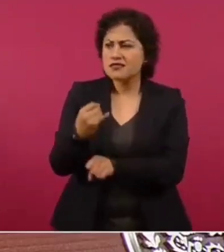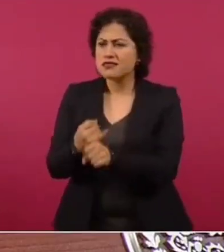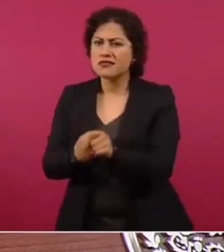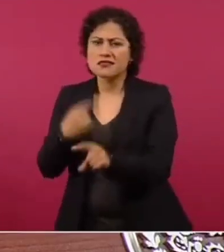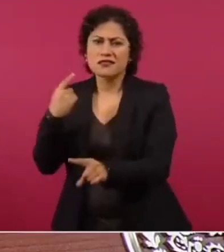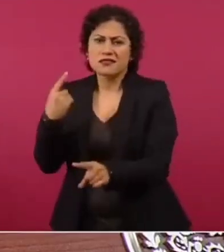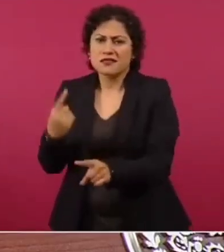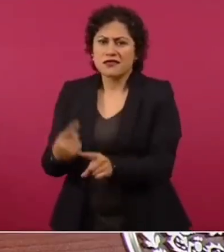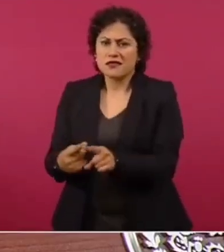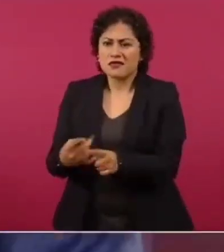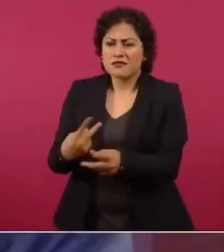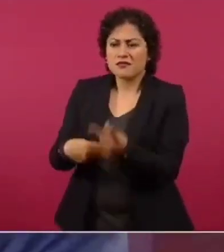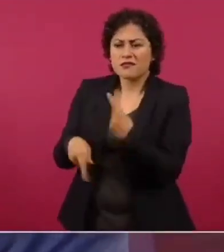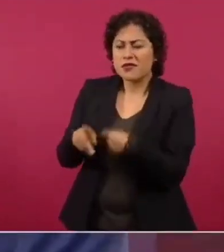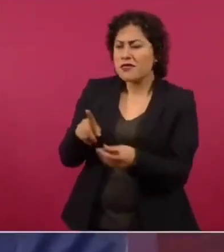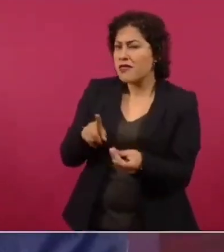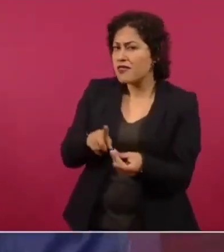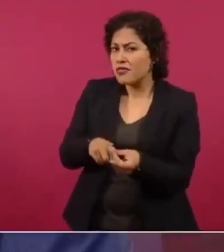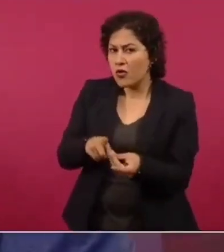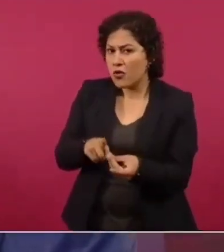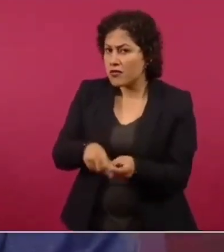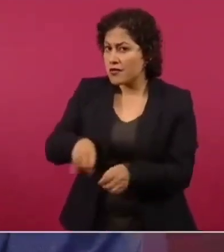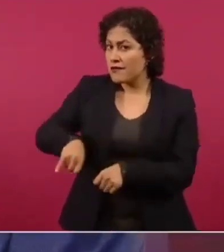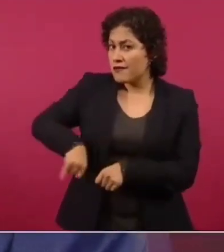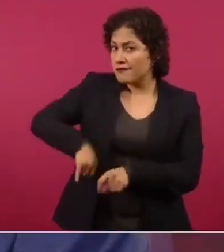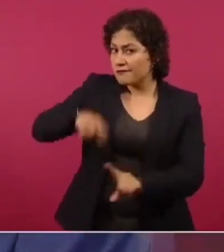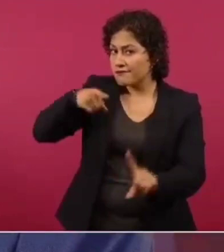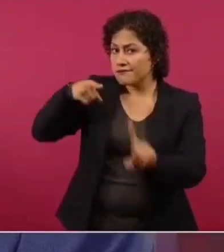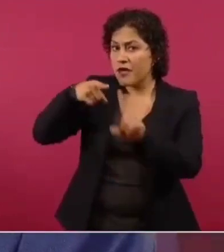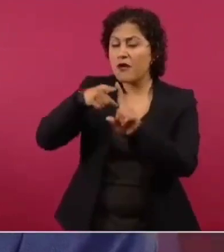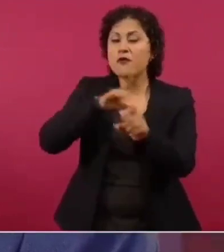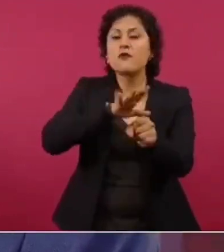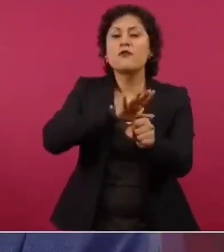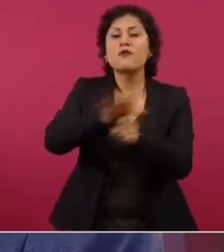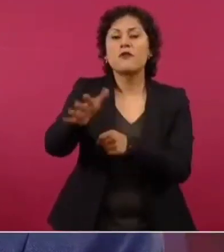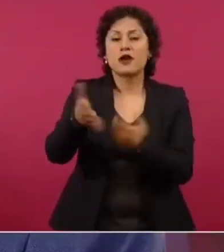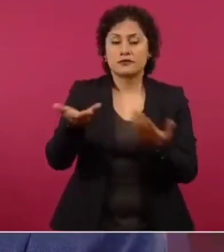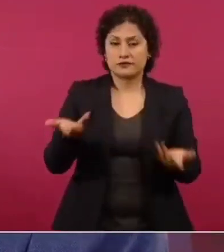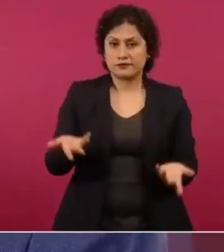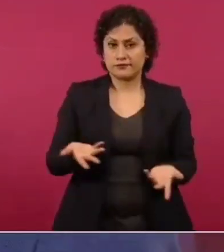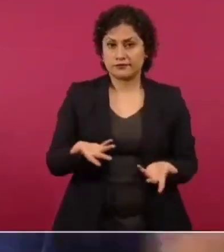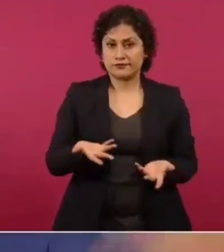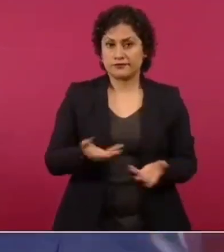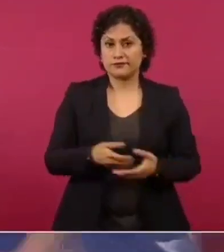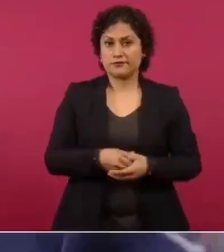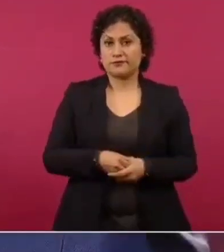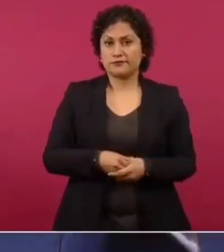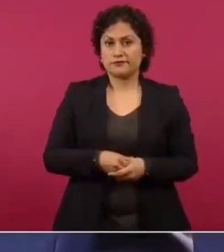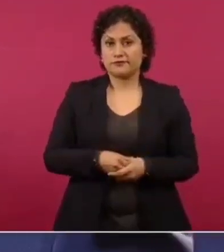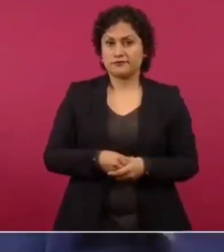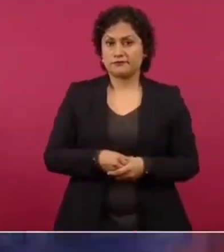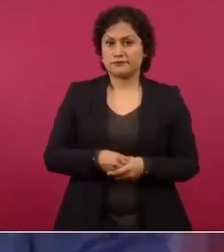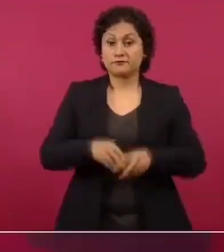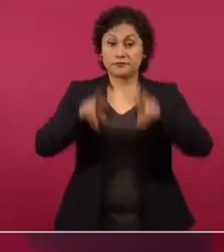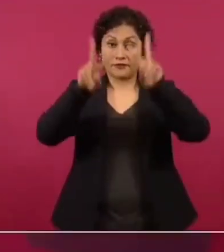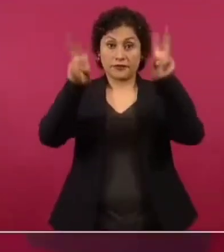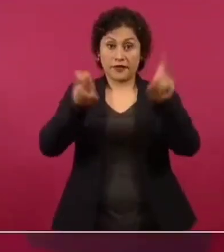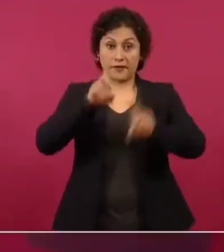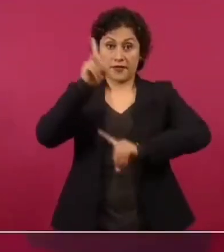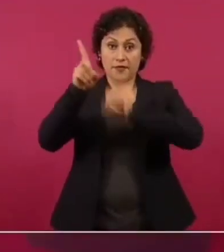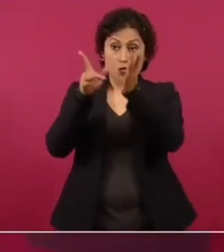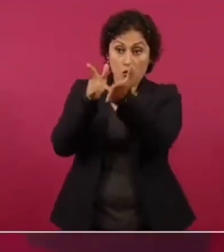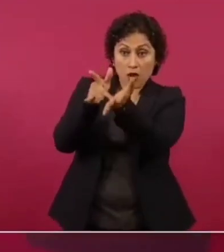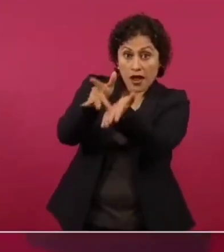intereses hay, apoyar al deporte, sin duda,